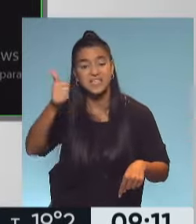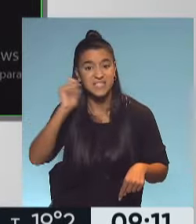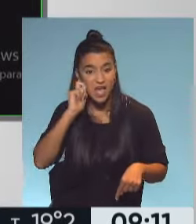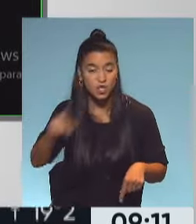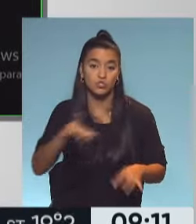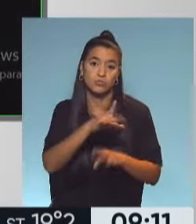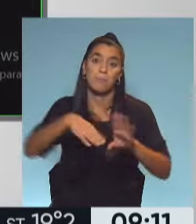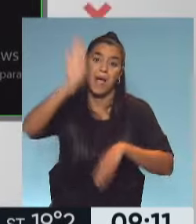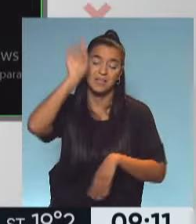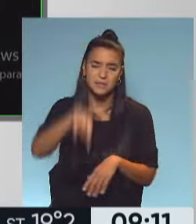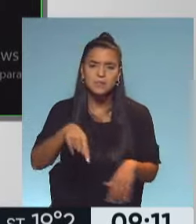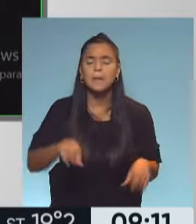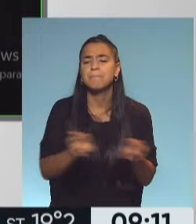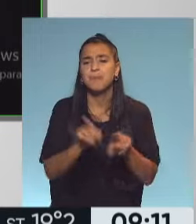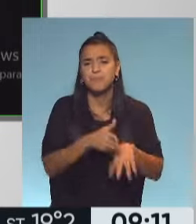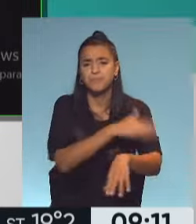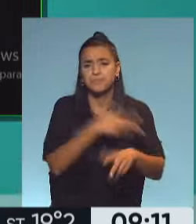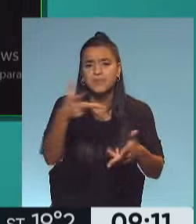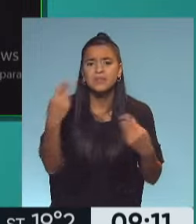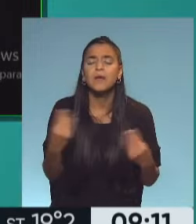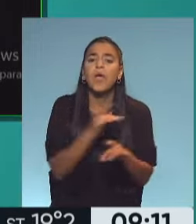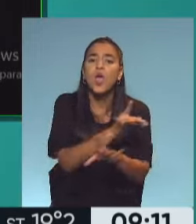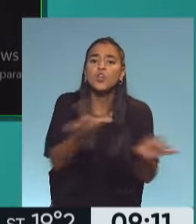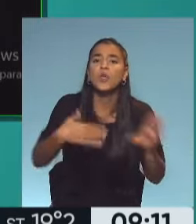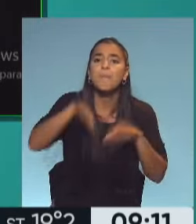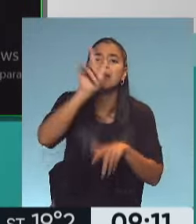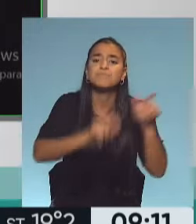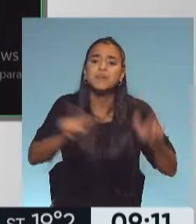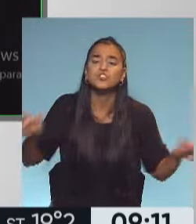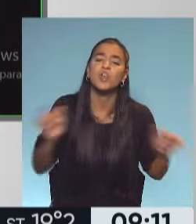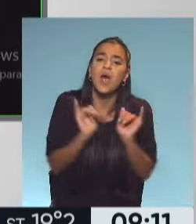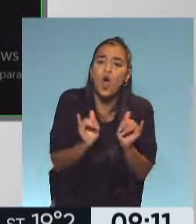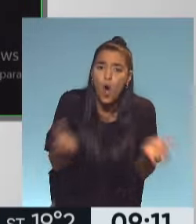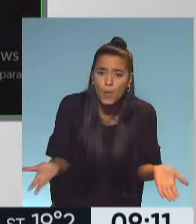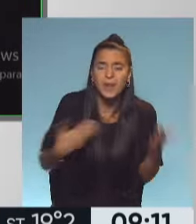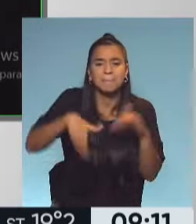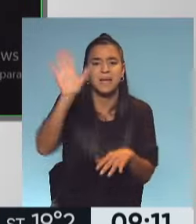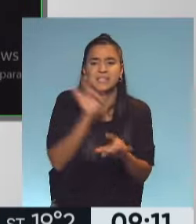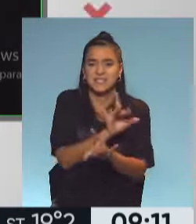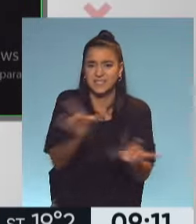¿Eso qué quiere decir? Un poco lo que vos decís, que se está infectando más los chicos y la gente joven.